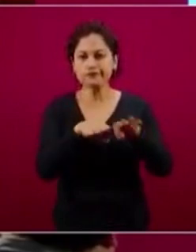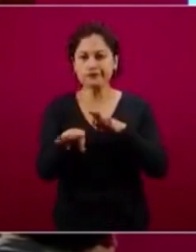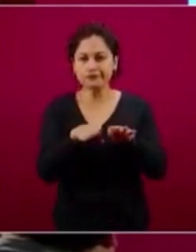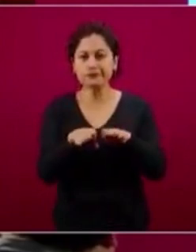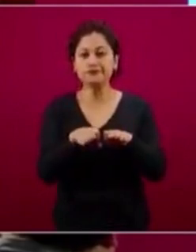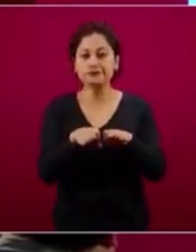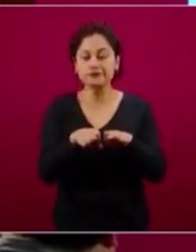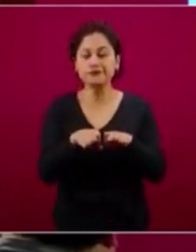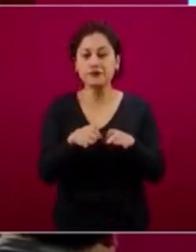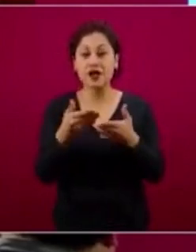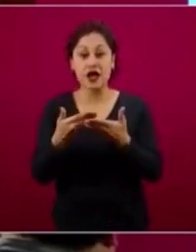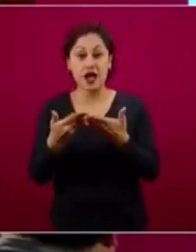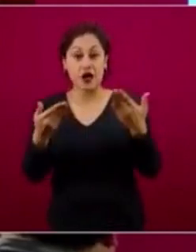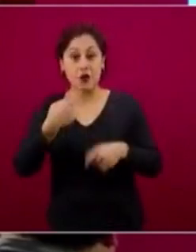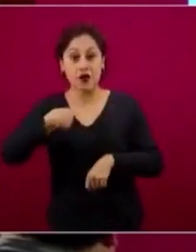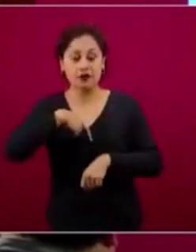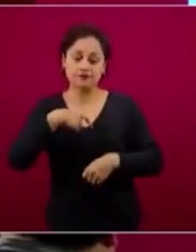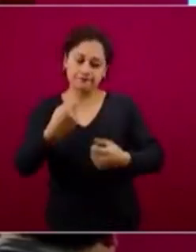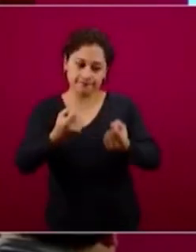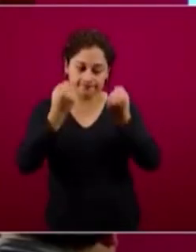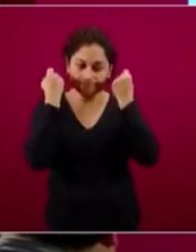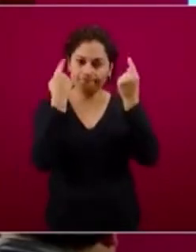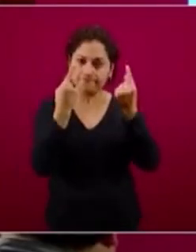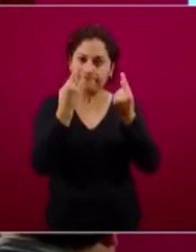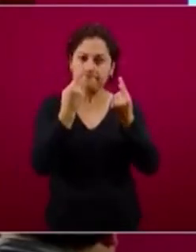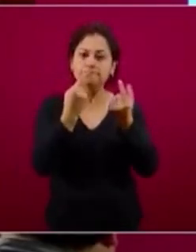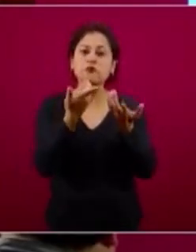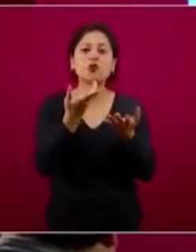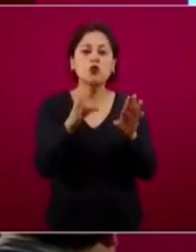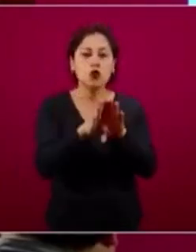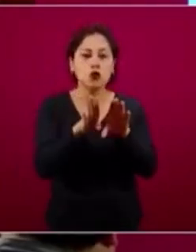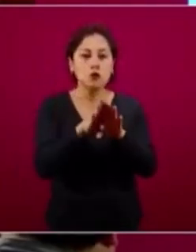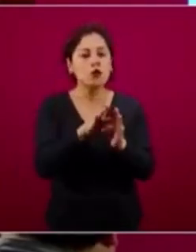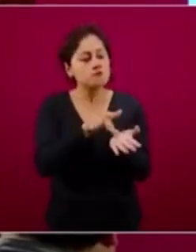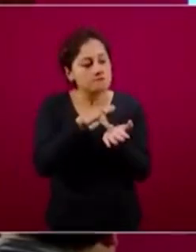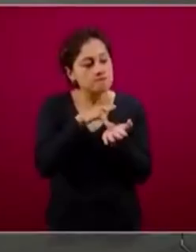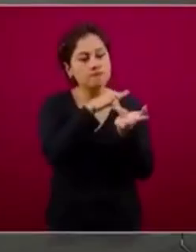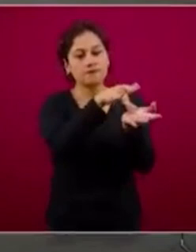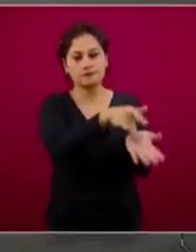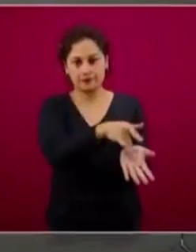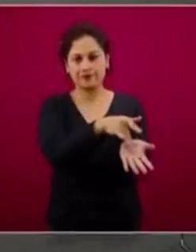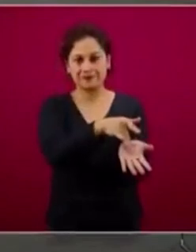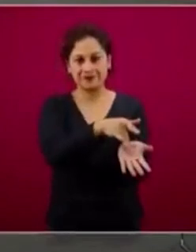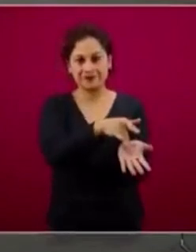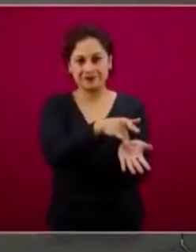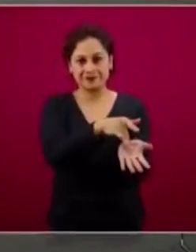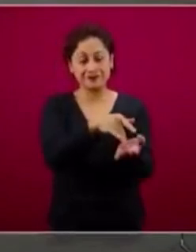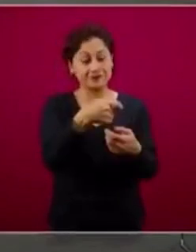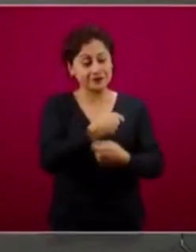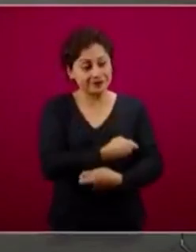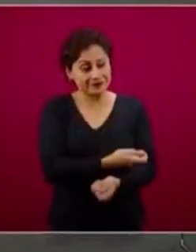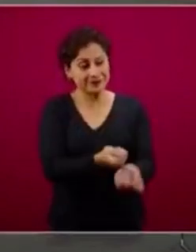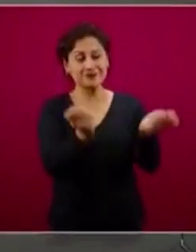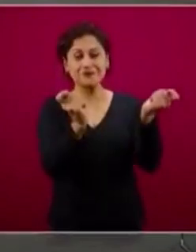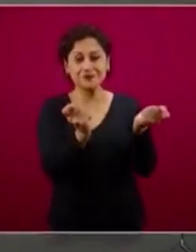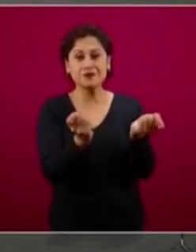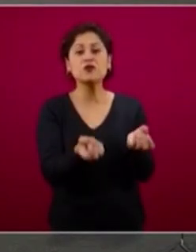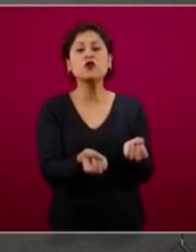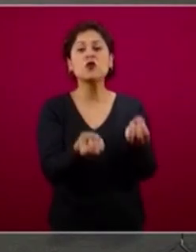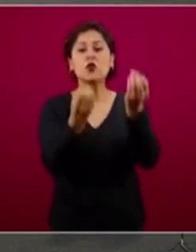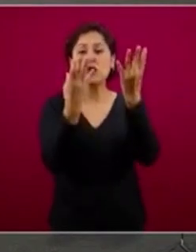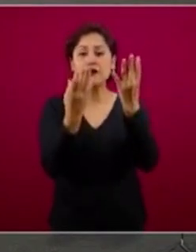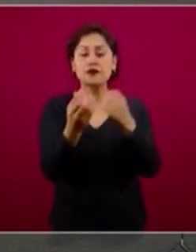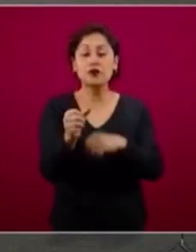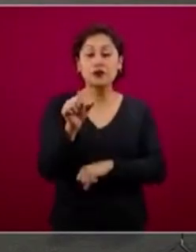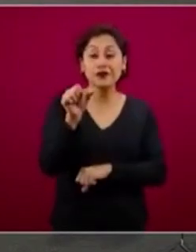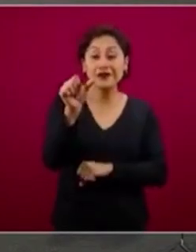a ellos es a quienes queremos llegar. Si llegáramos a todos ellos, estaríamos hablando de dispersar 16 mil 127